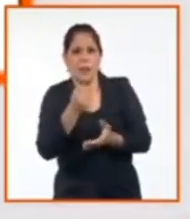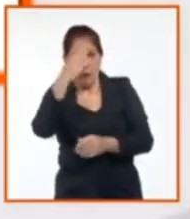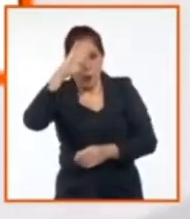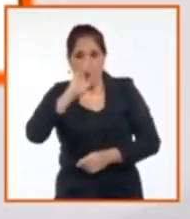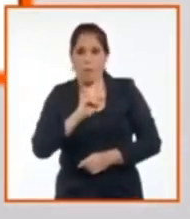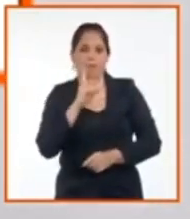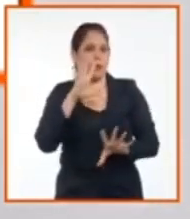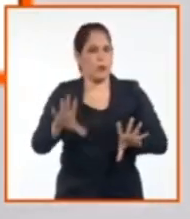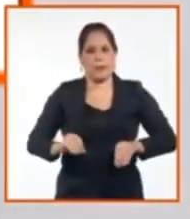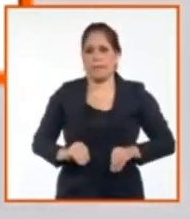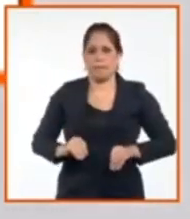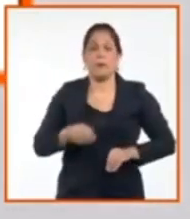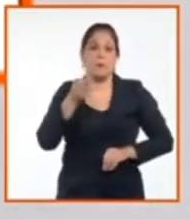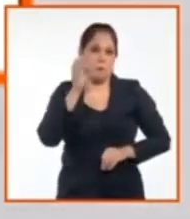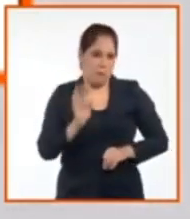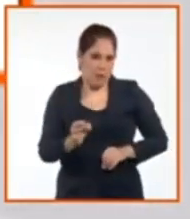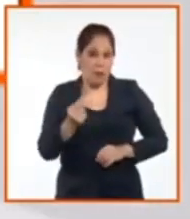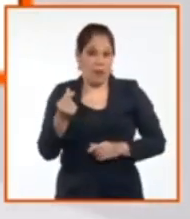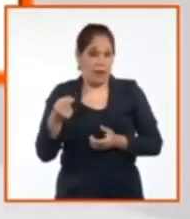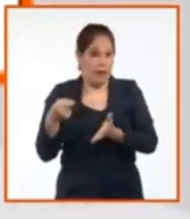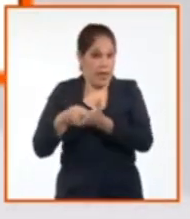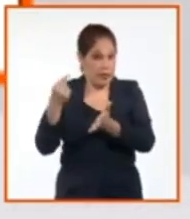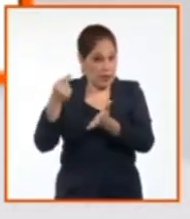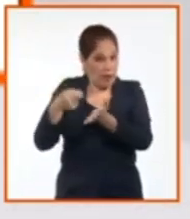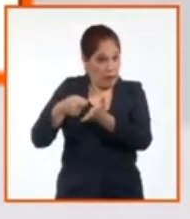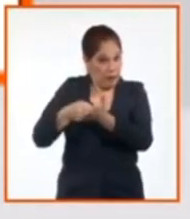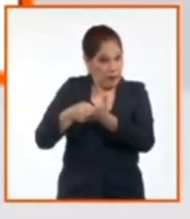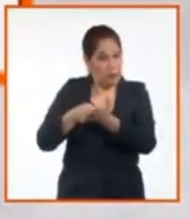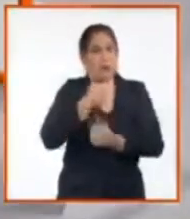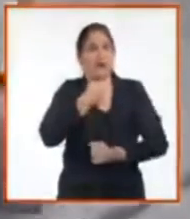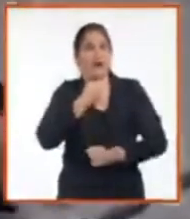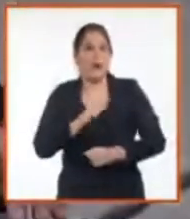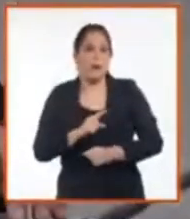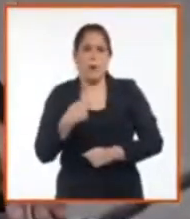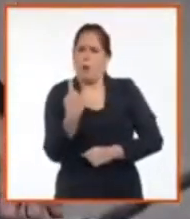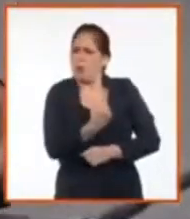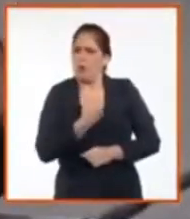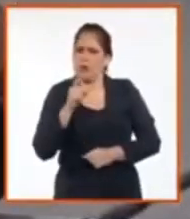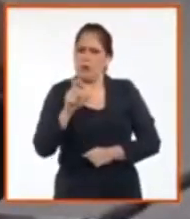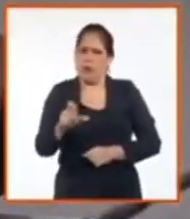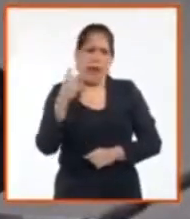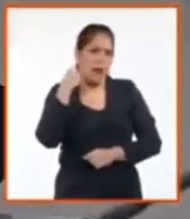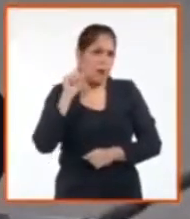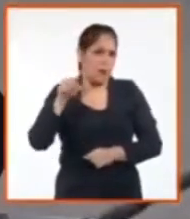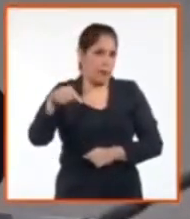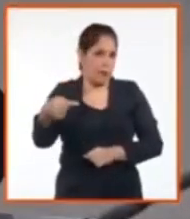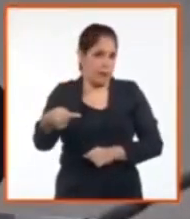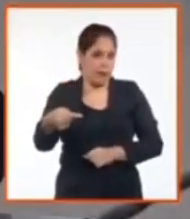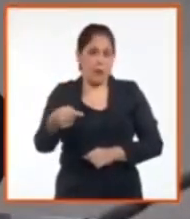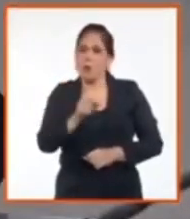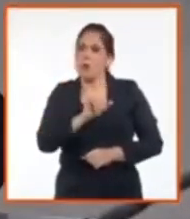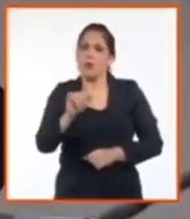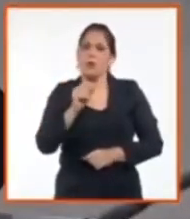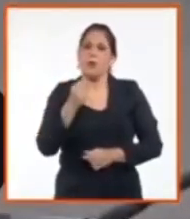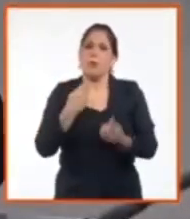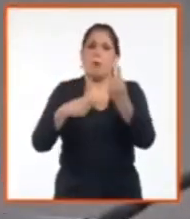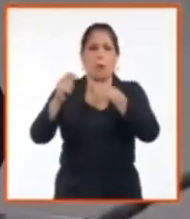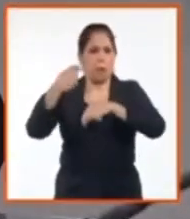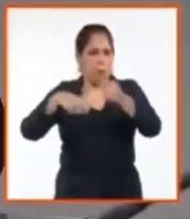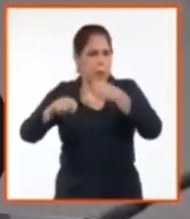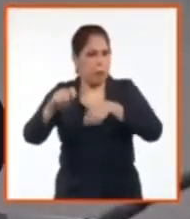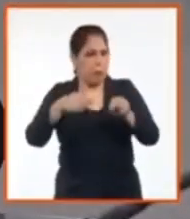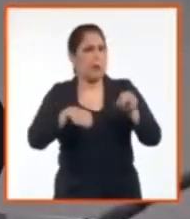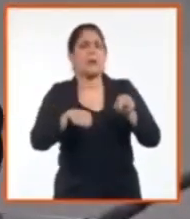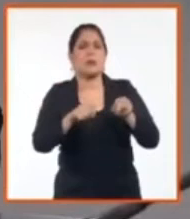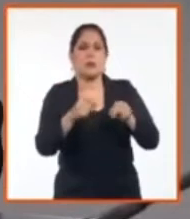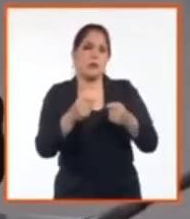ejemplo, en el tema del financiamiento, voy a poner un ejemplo, nosotros al final del año pasado logramos exportar una buena cantidad de, en